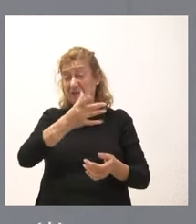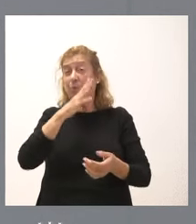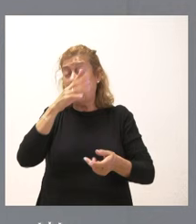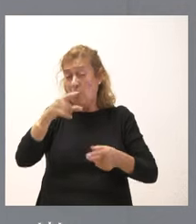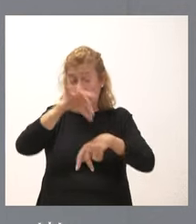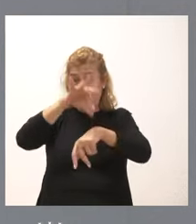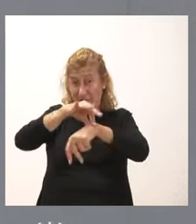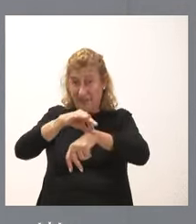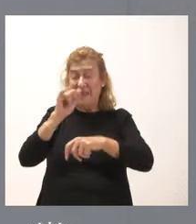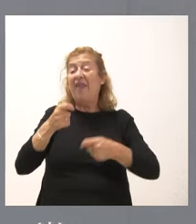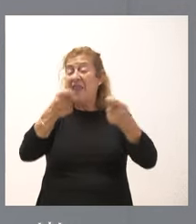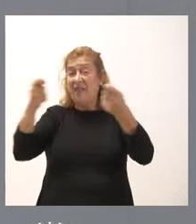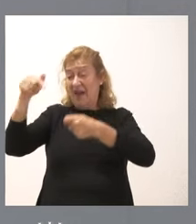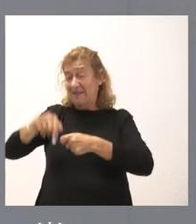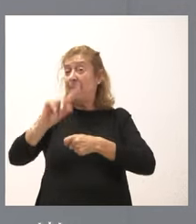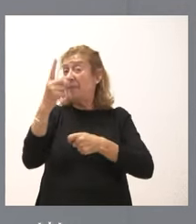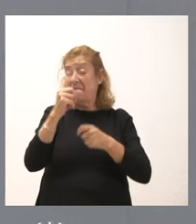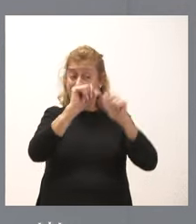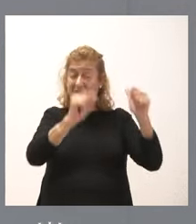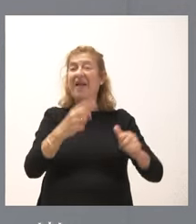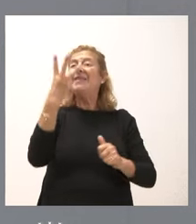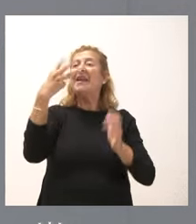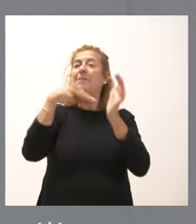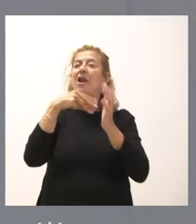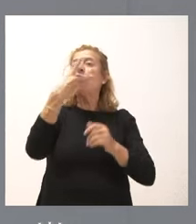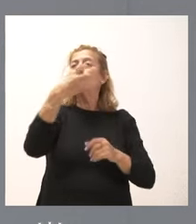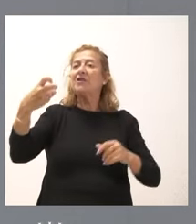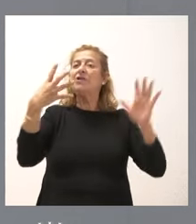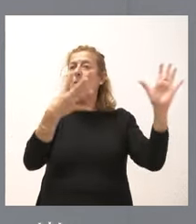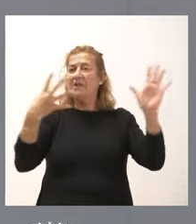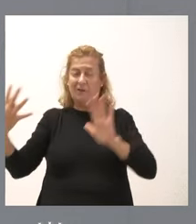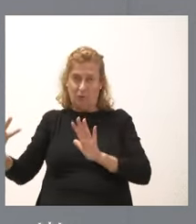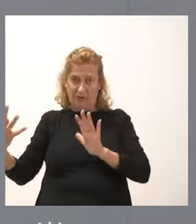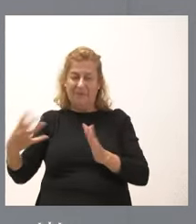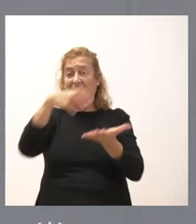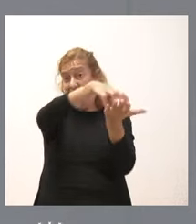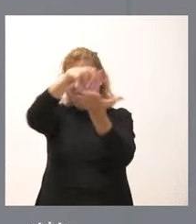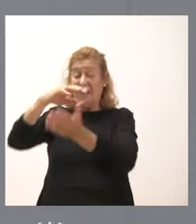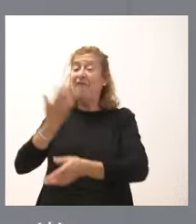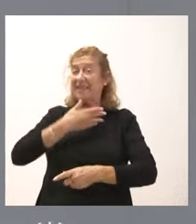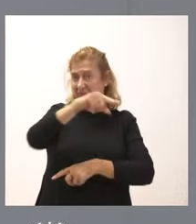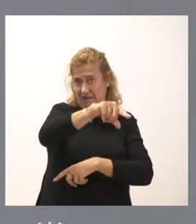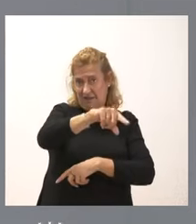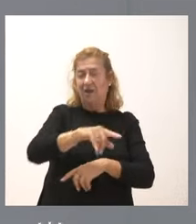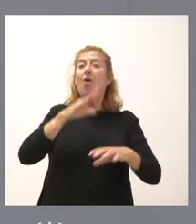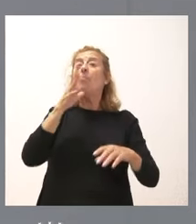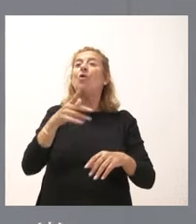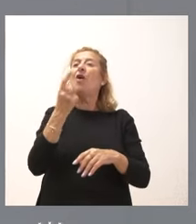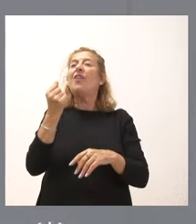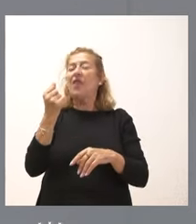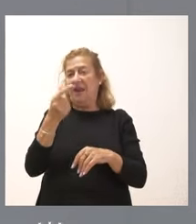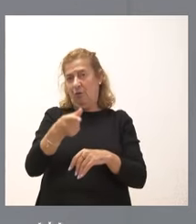enfermedad y que van a recibir esta primera modalidad son 3.299 las explotaciones afectadas con estos importes